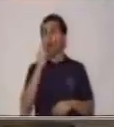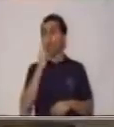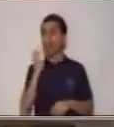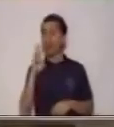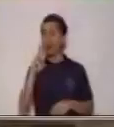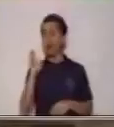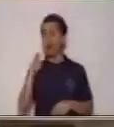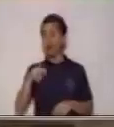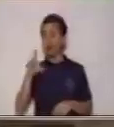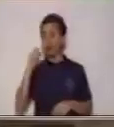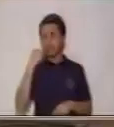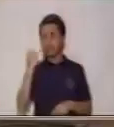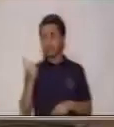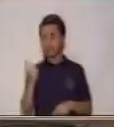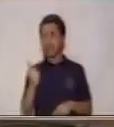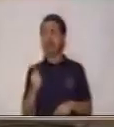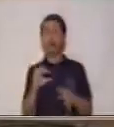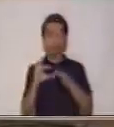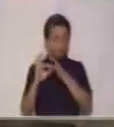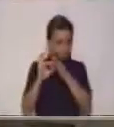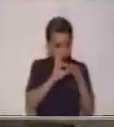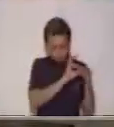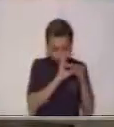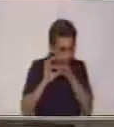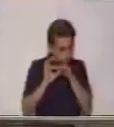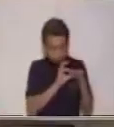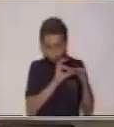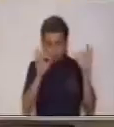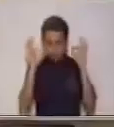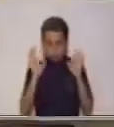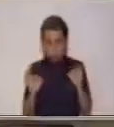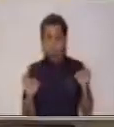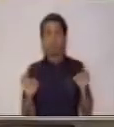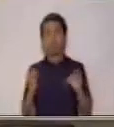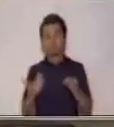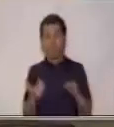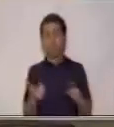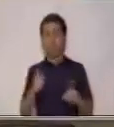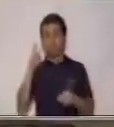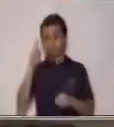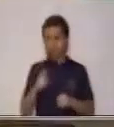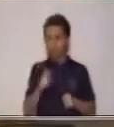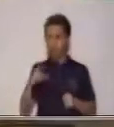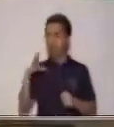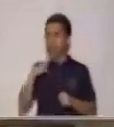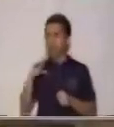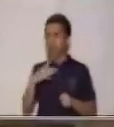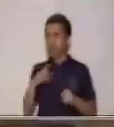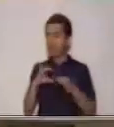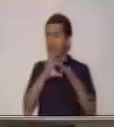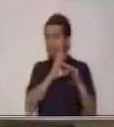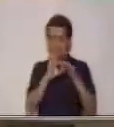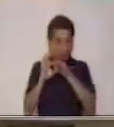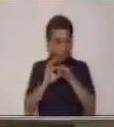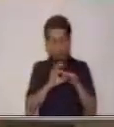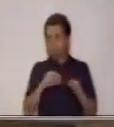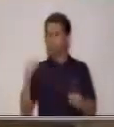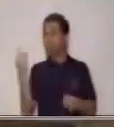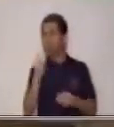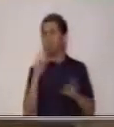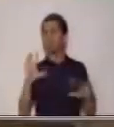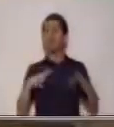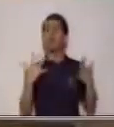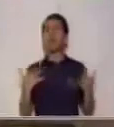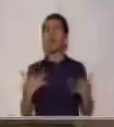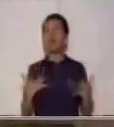redacte en los textos persuasivos debe de ser coherente y debe de tener una relación con lo que nos están